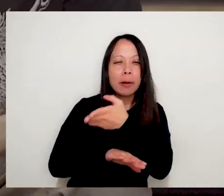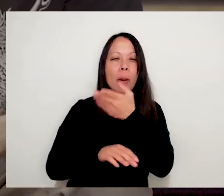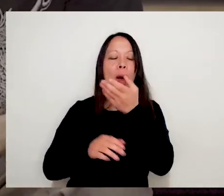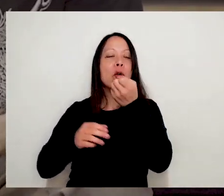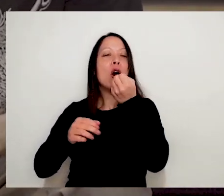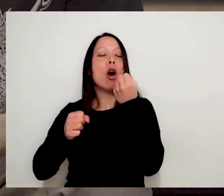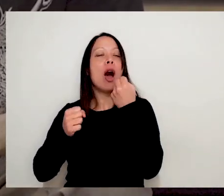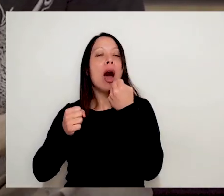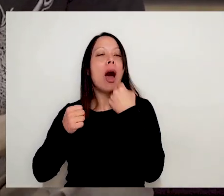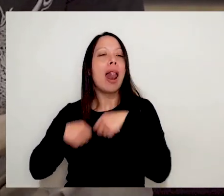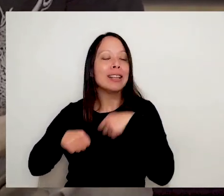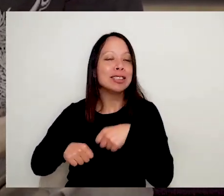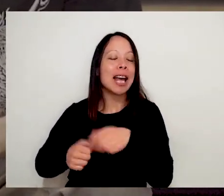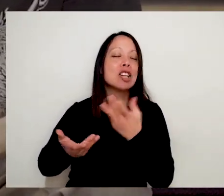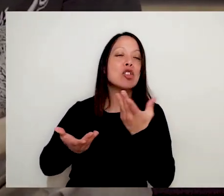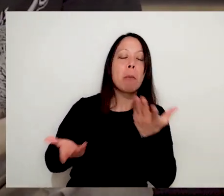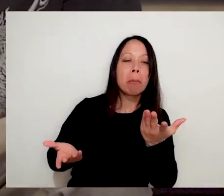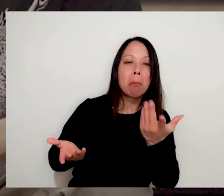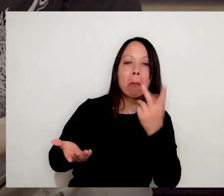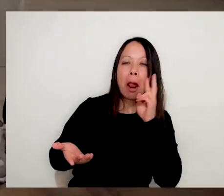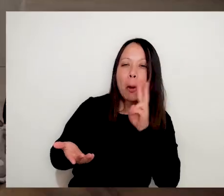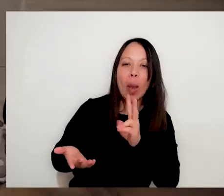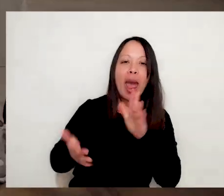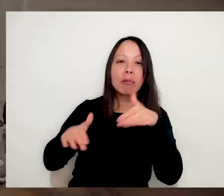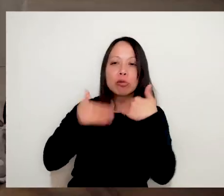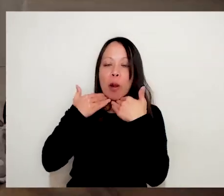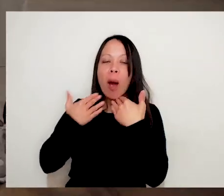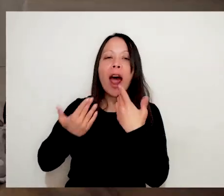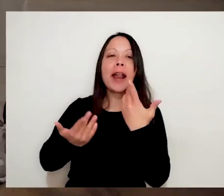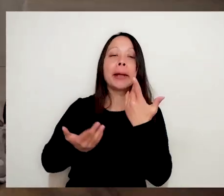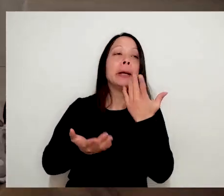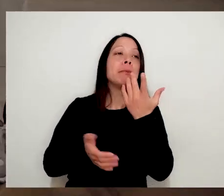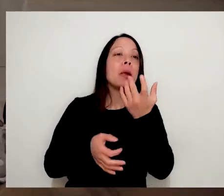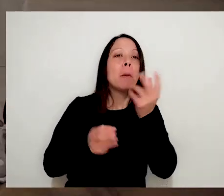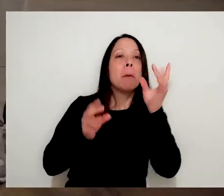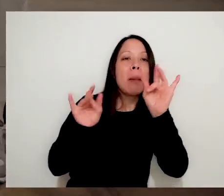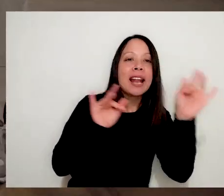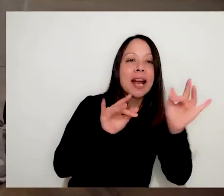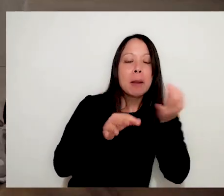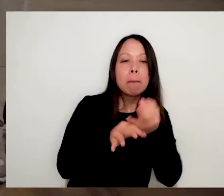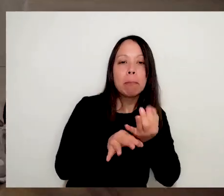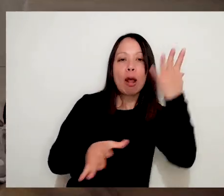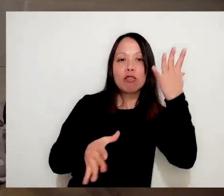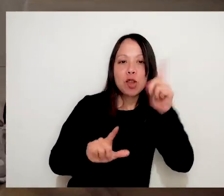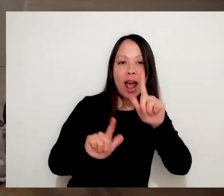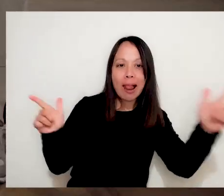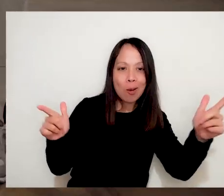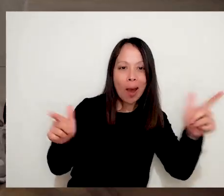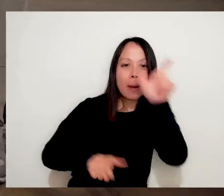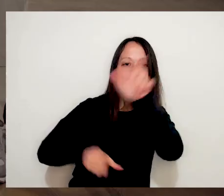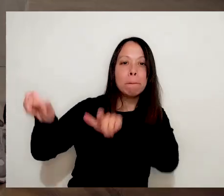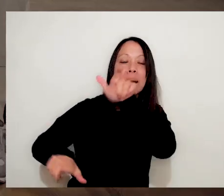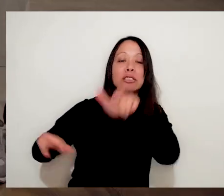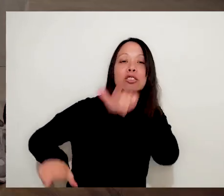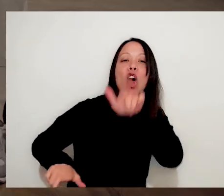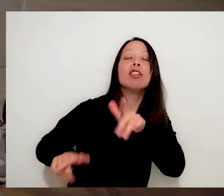los ensayos a saber un poco cómo era. Nadie era bailarín profesional. Quizás algunos, no sé. Pero